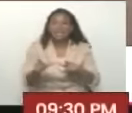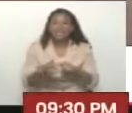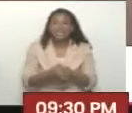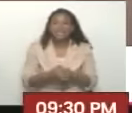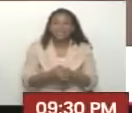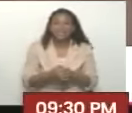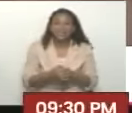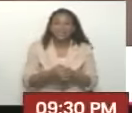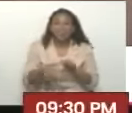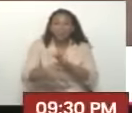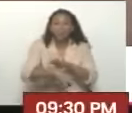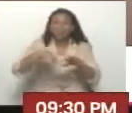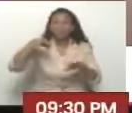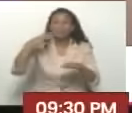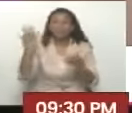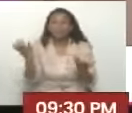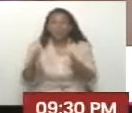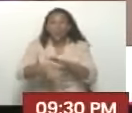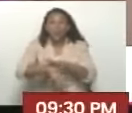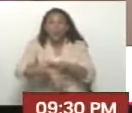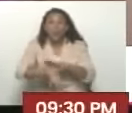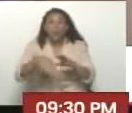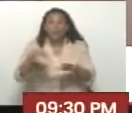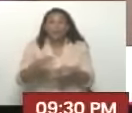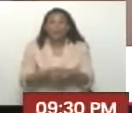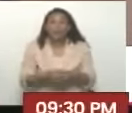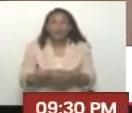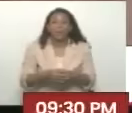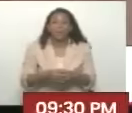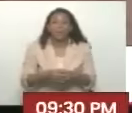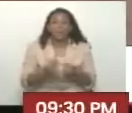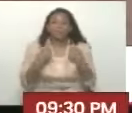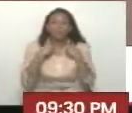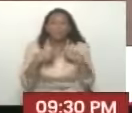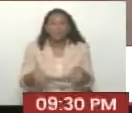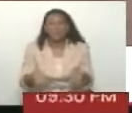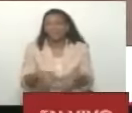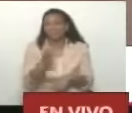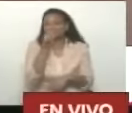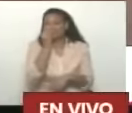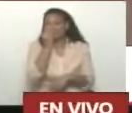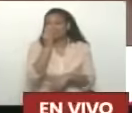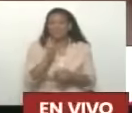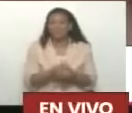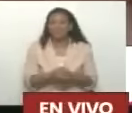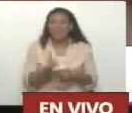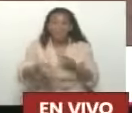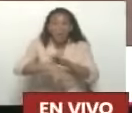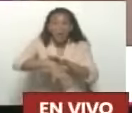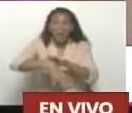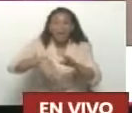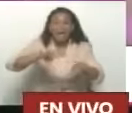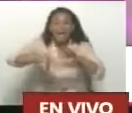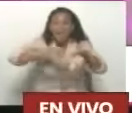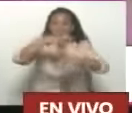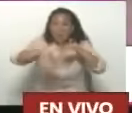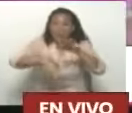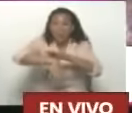Para decirnos lo jugamos. Ya se lo mando, presidente. Allá juegan animalitos.